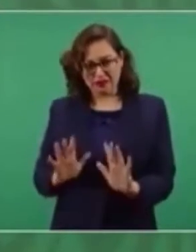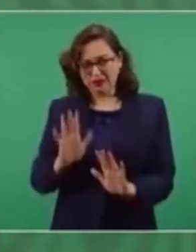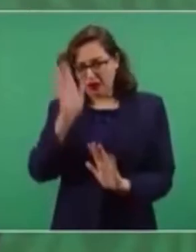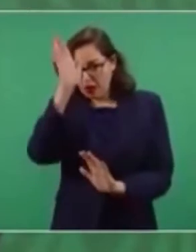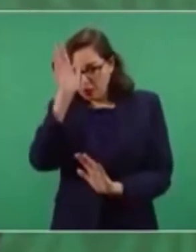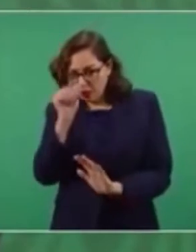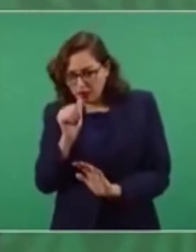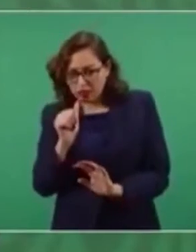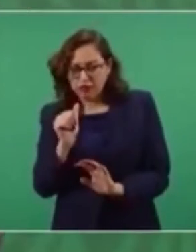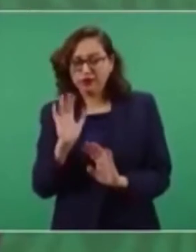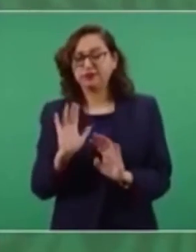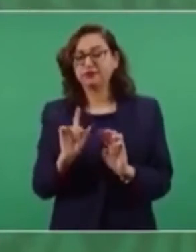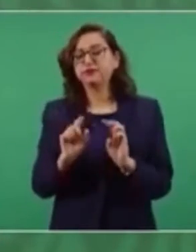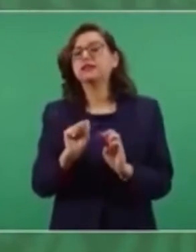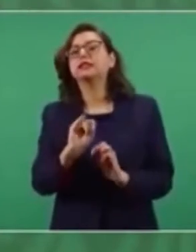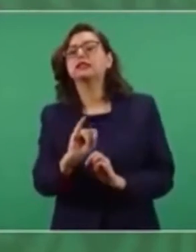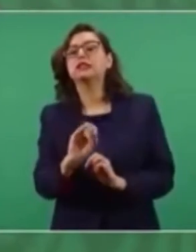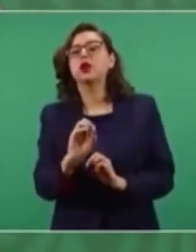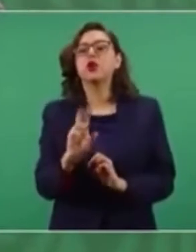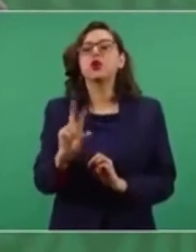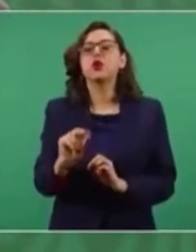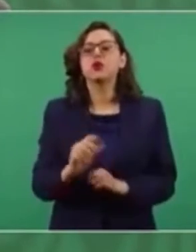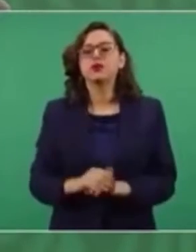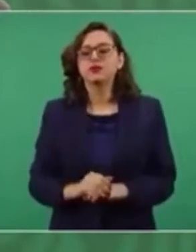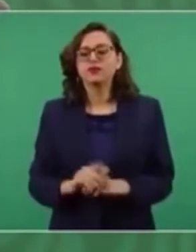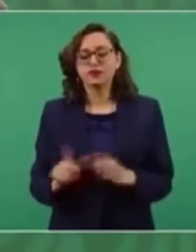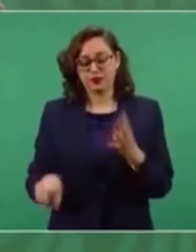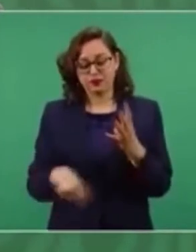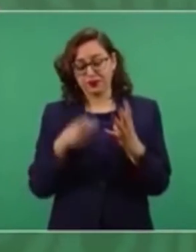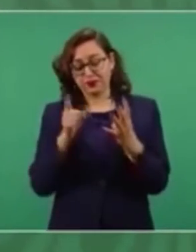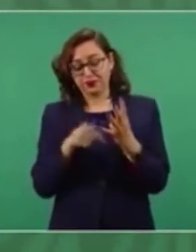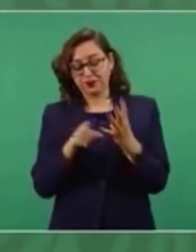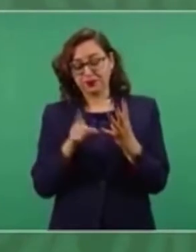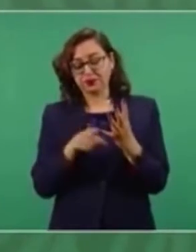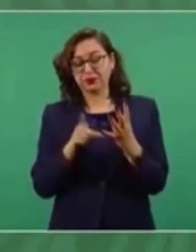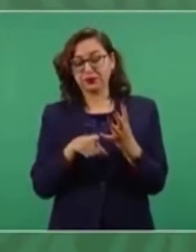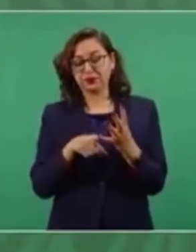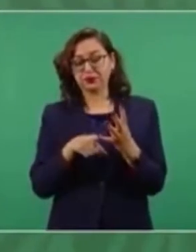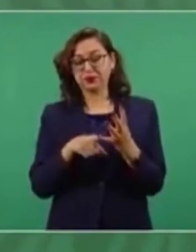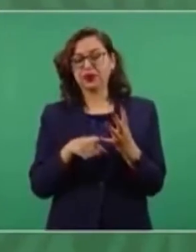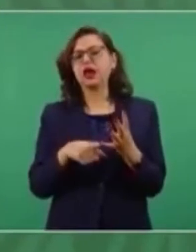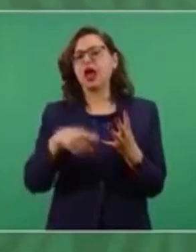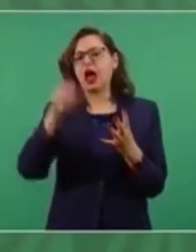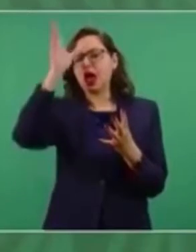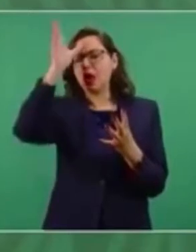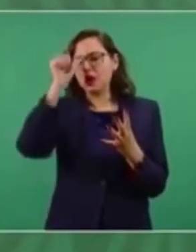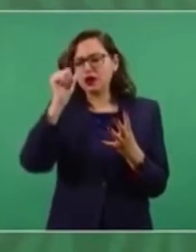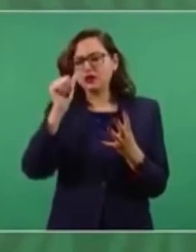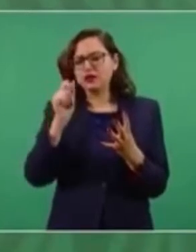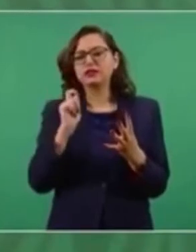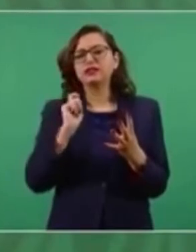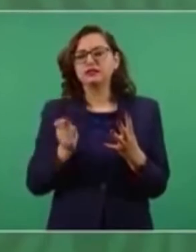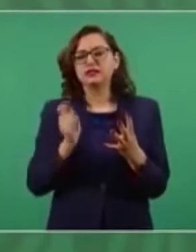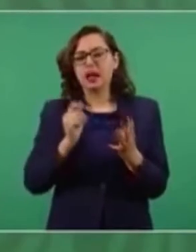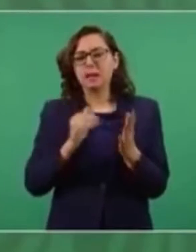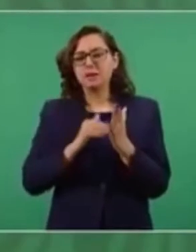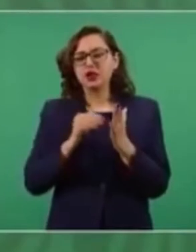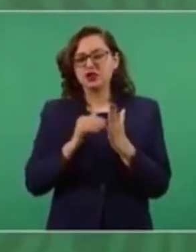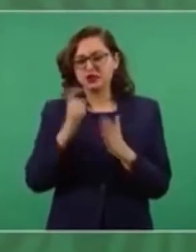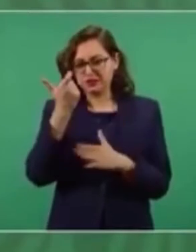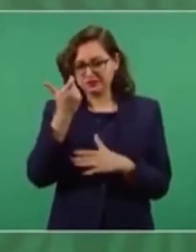es cierto o no que el acuerdo significó recibir miles de millones de pesos,